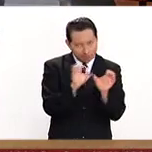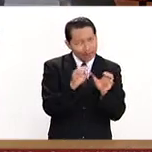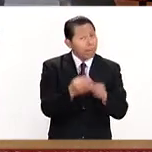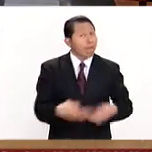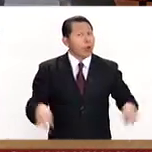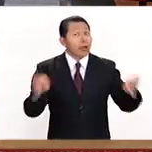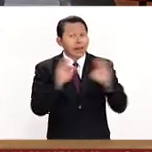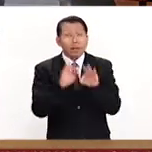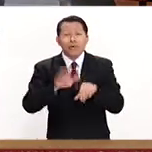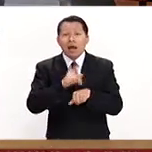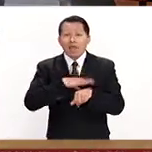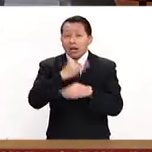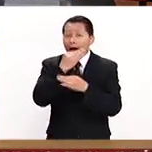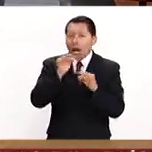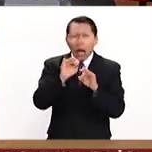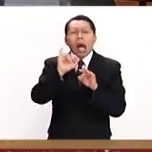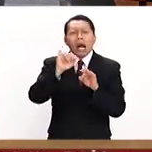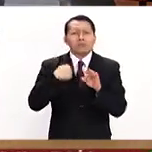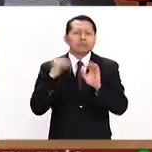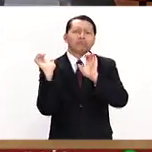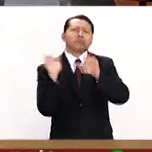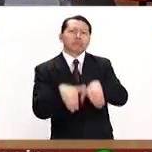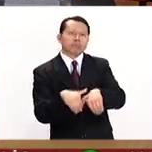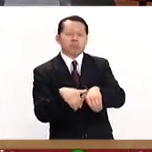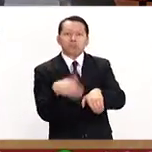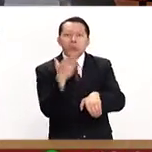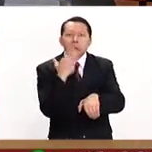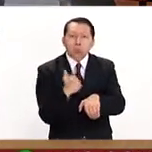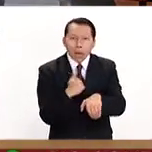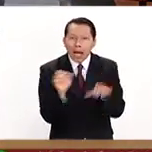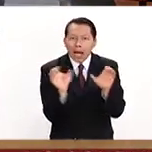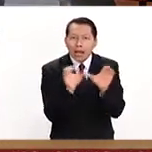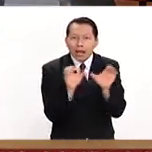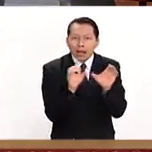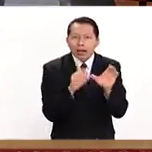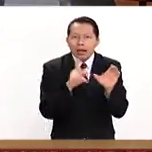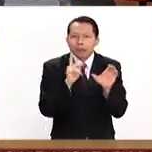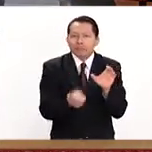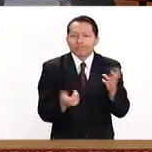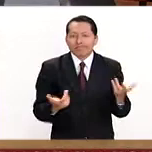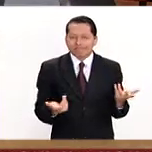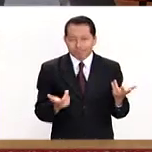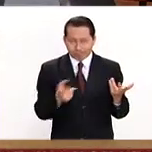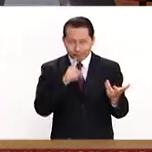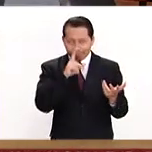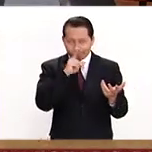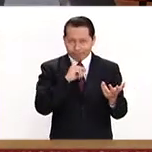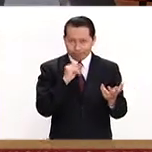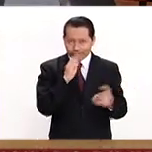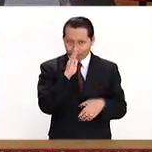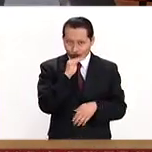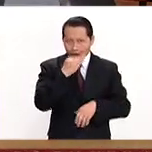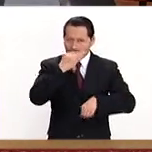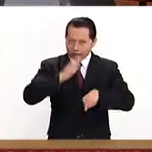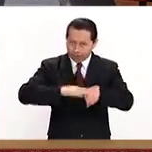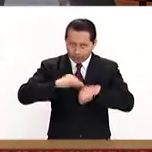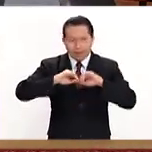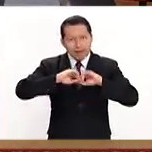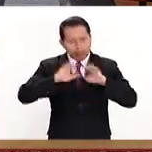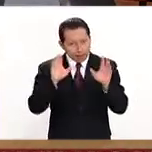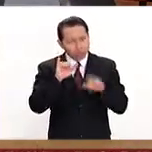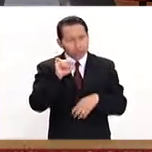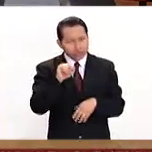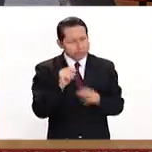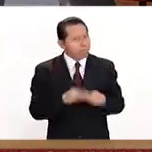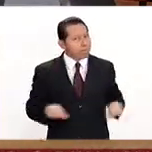se inscriben y no leen la convocatoria. Entonces, se ha dado el caso de que personas que se inscriben sin haber concluido. Entonces, sí quiero hacer énfasis aquí de que es